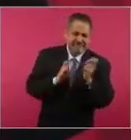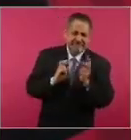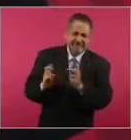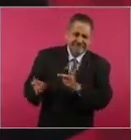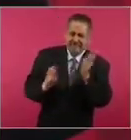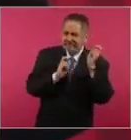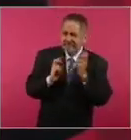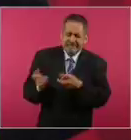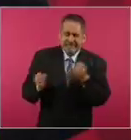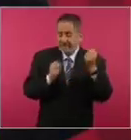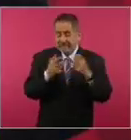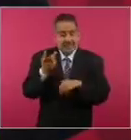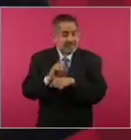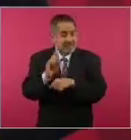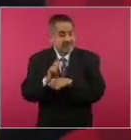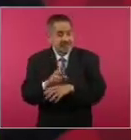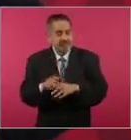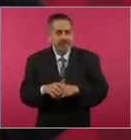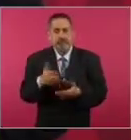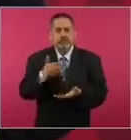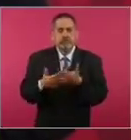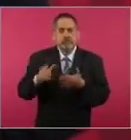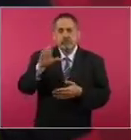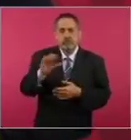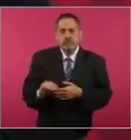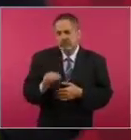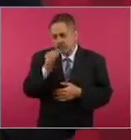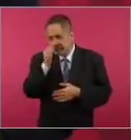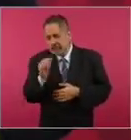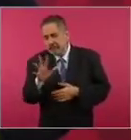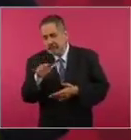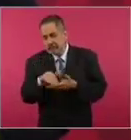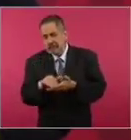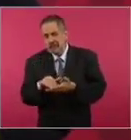ahora se están robando 5 mil,